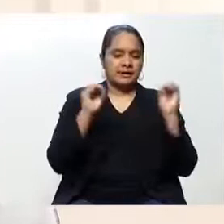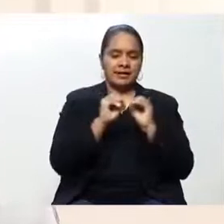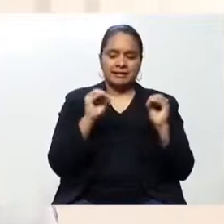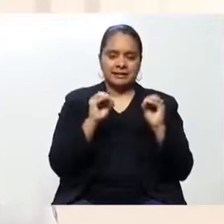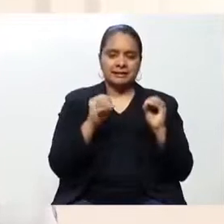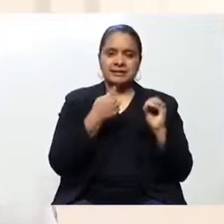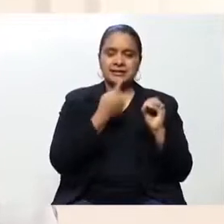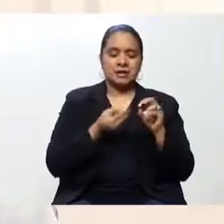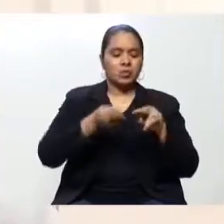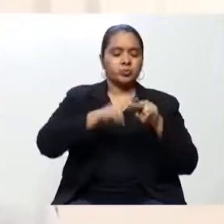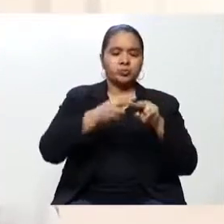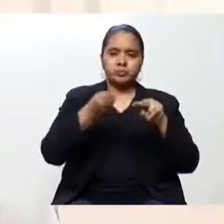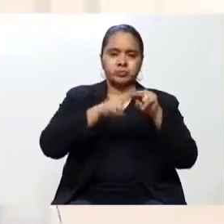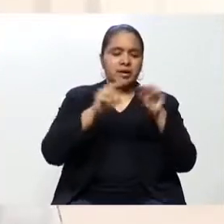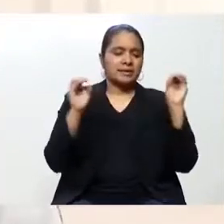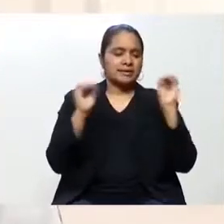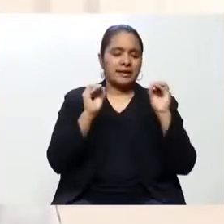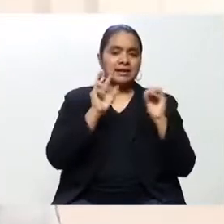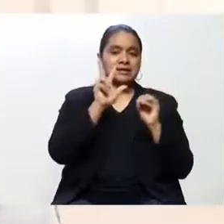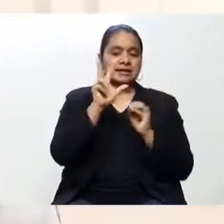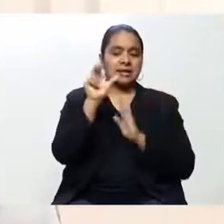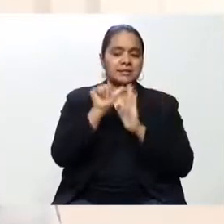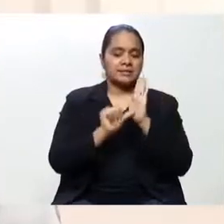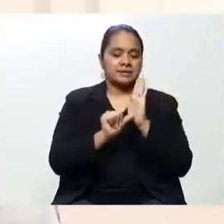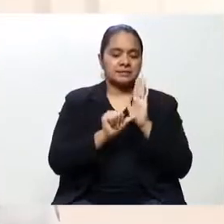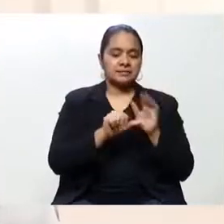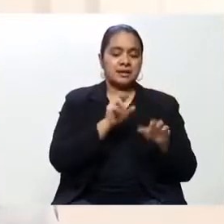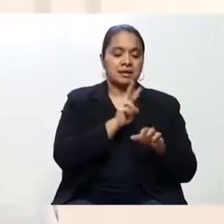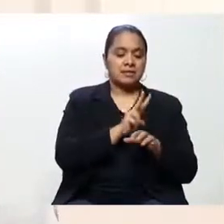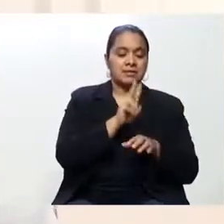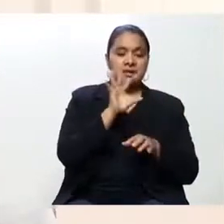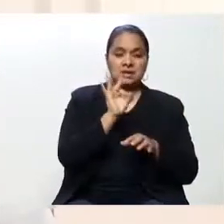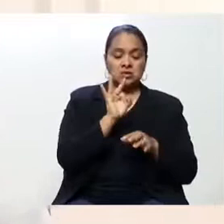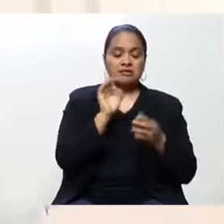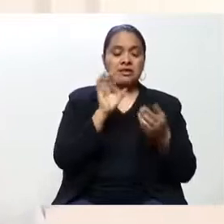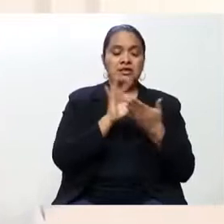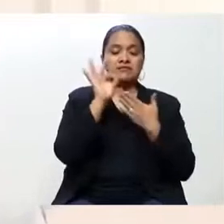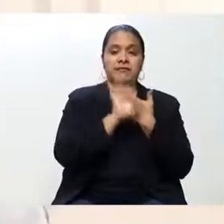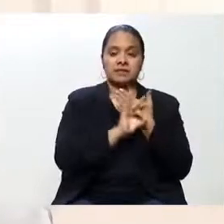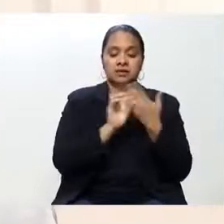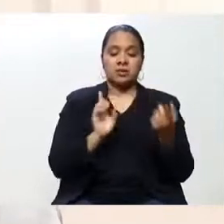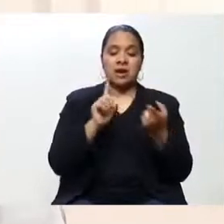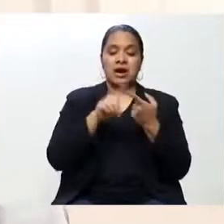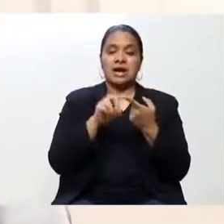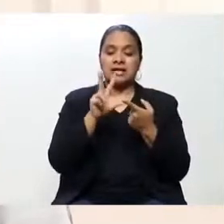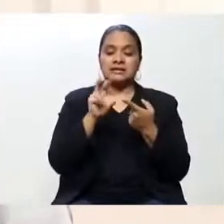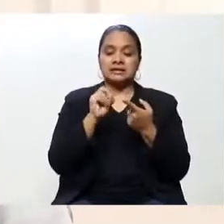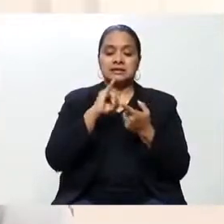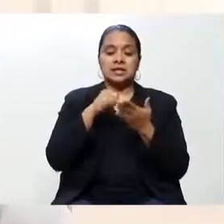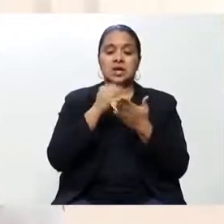e intereses. Esta medida aplica desde el 29 de febrero al 30 de junio del 2020.